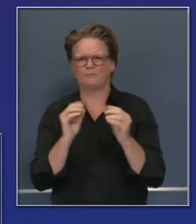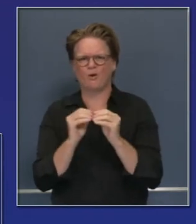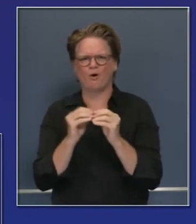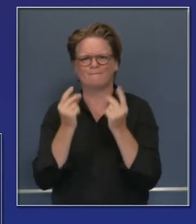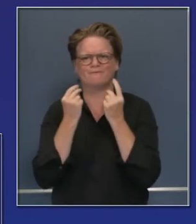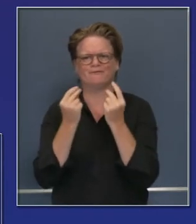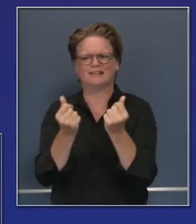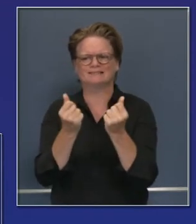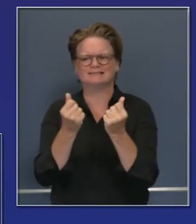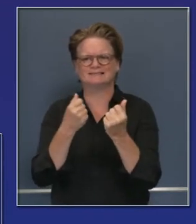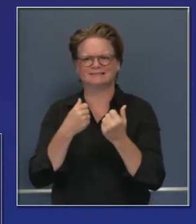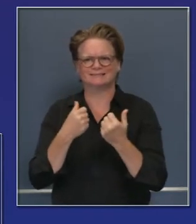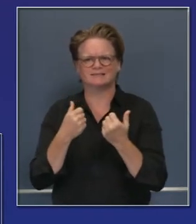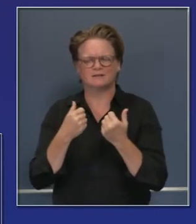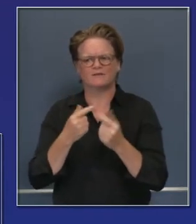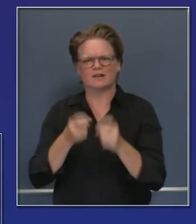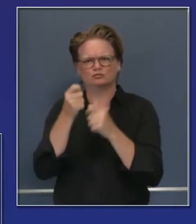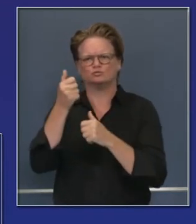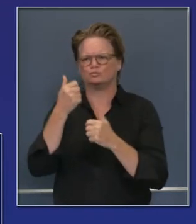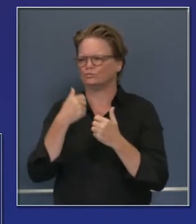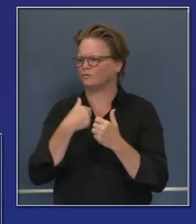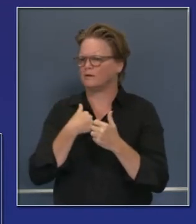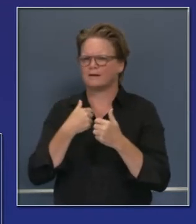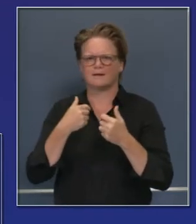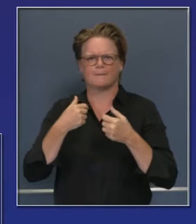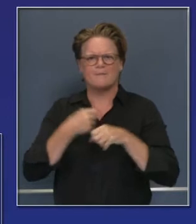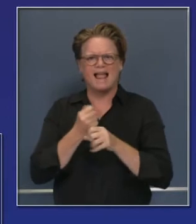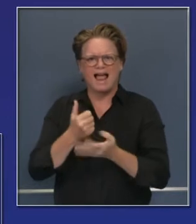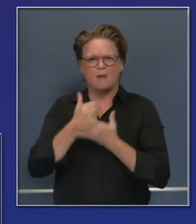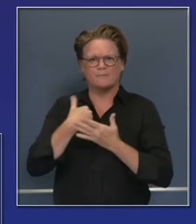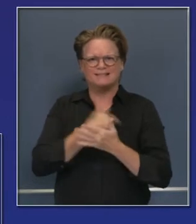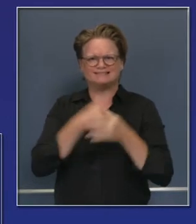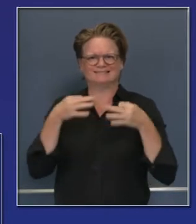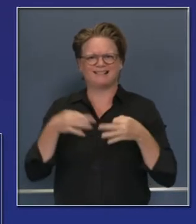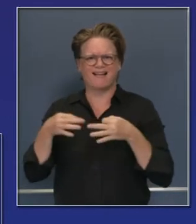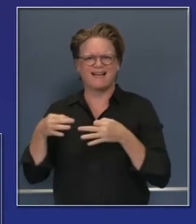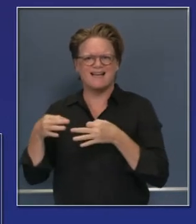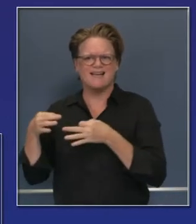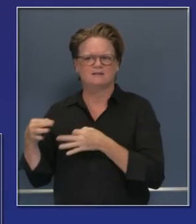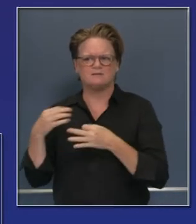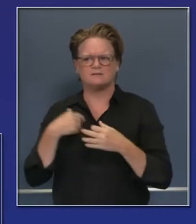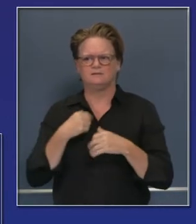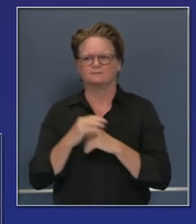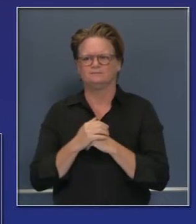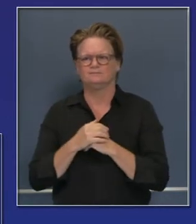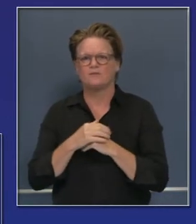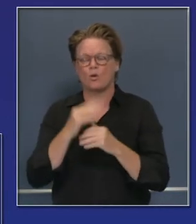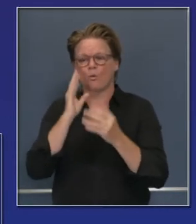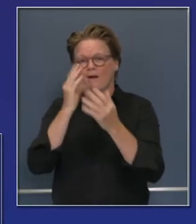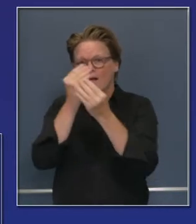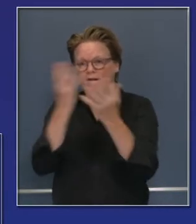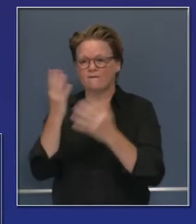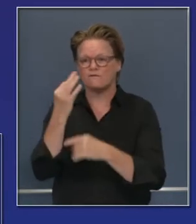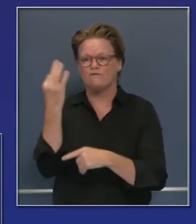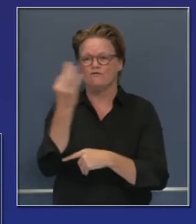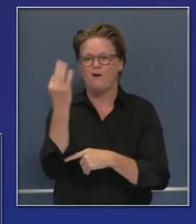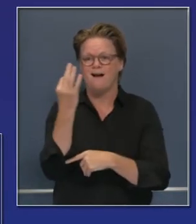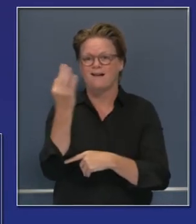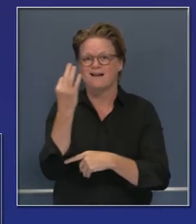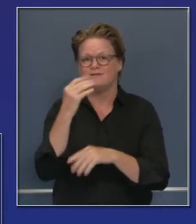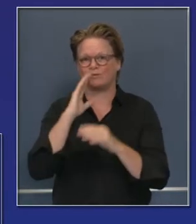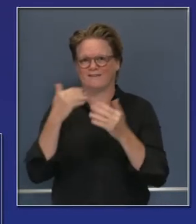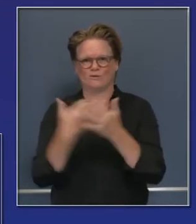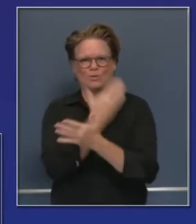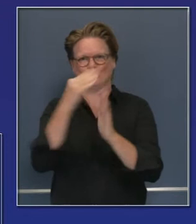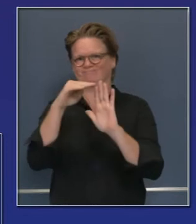y a tener sencillamente operaciones más eficientes. El viernes tendremos las recomendaciones en su lugar